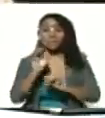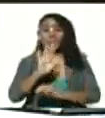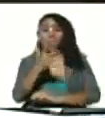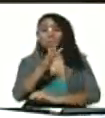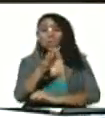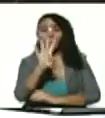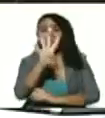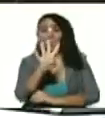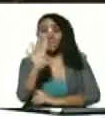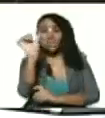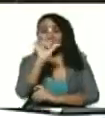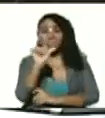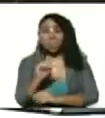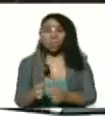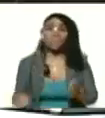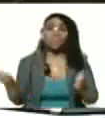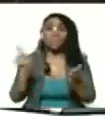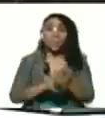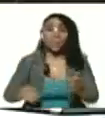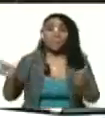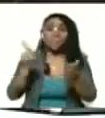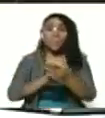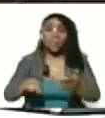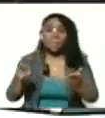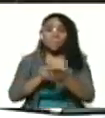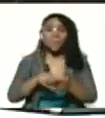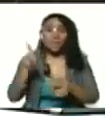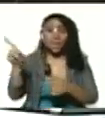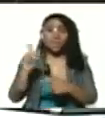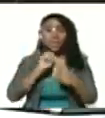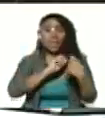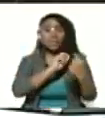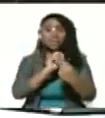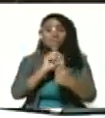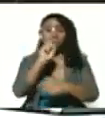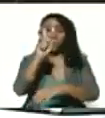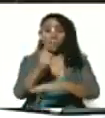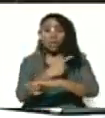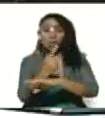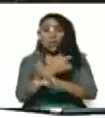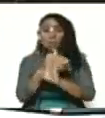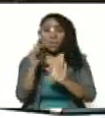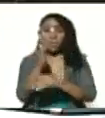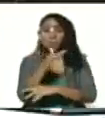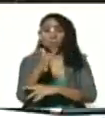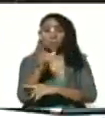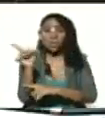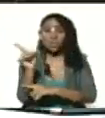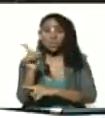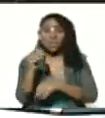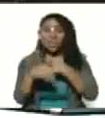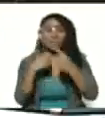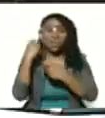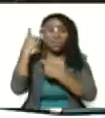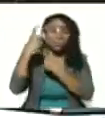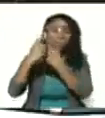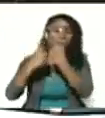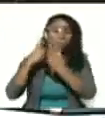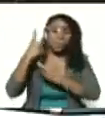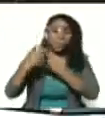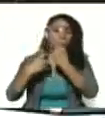semanas o más repitiéndola. La entrevista duró una hora y media. Él sacó todas las preguntas